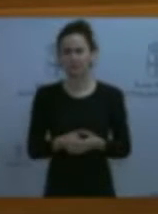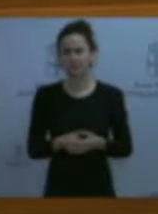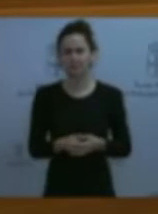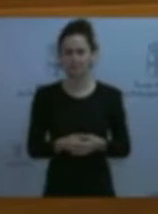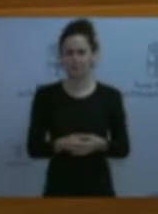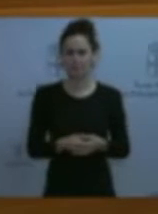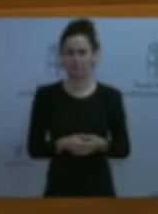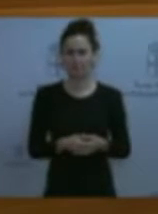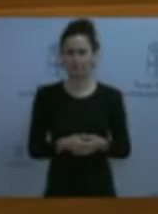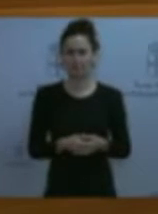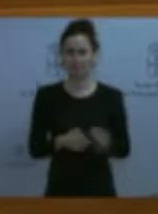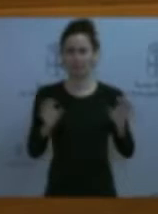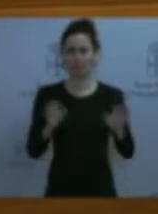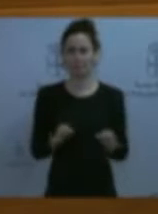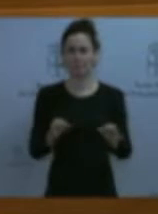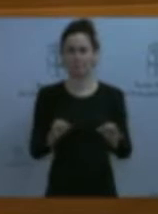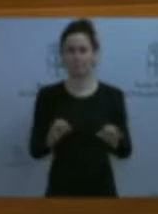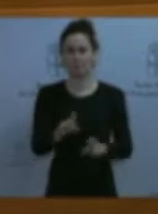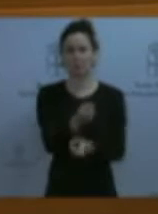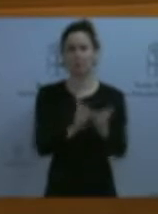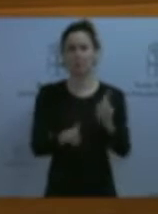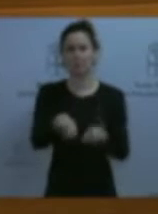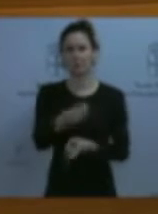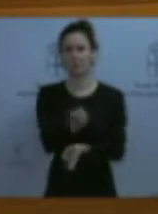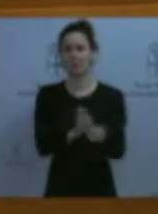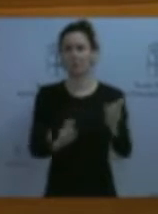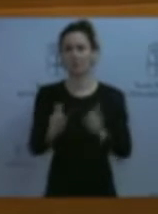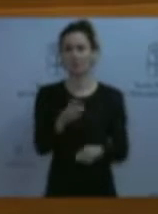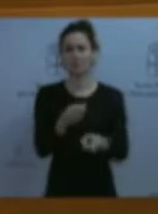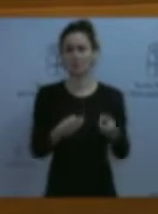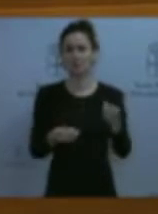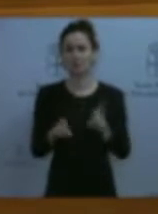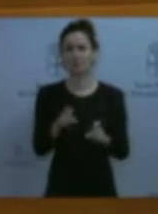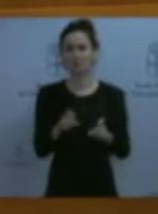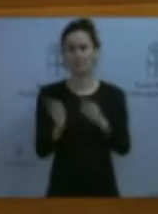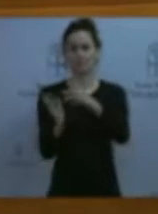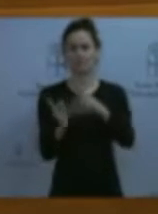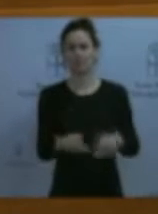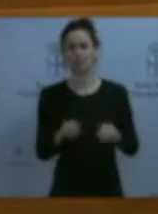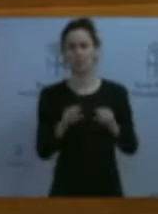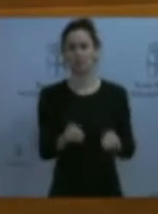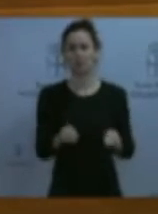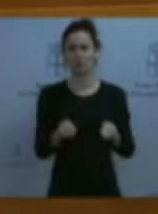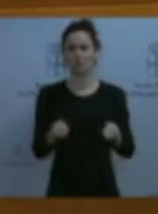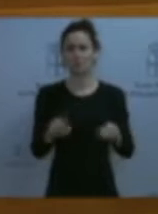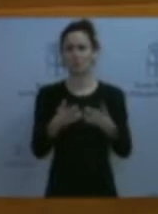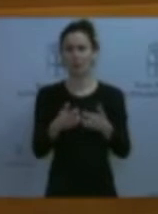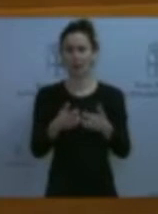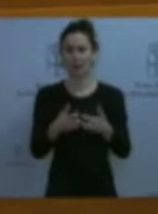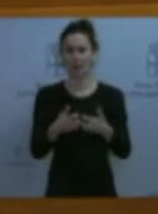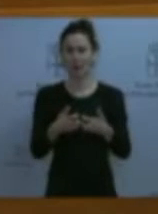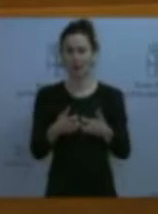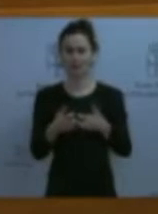Para poner los contadores de pulpo, los barcos se les descargaban las baterías y era para el cumplimiento de una nueva